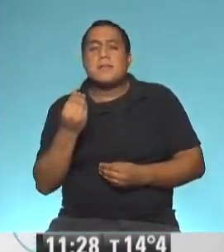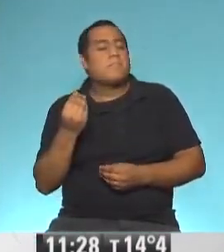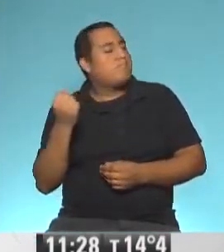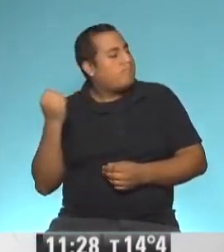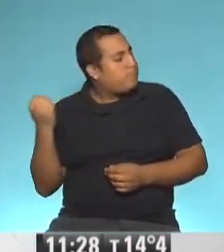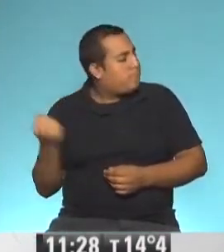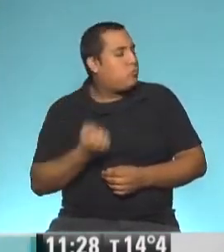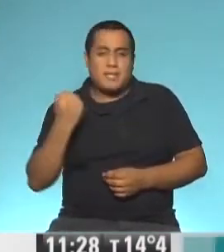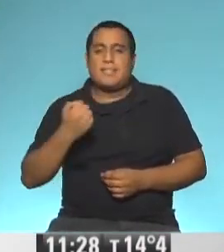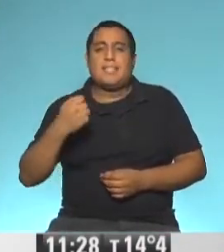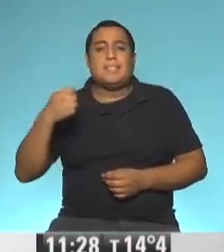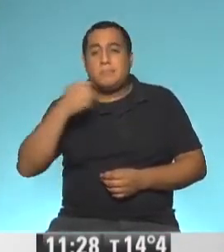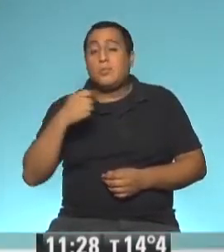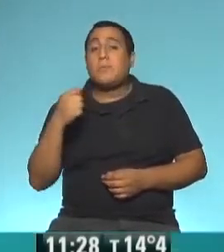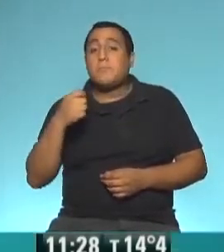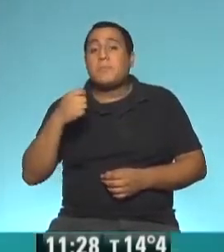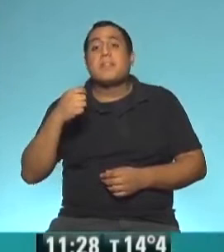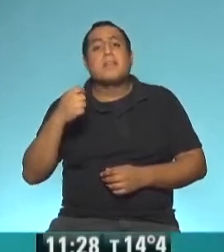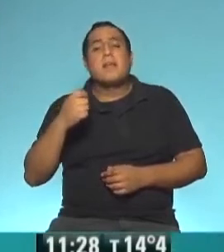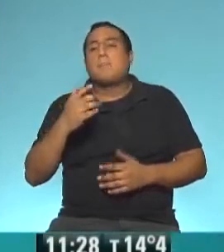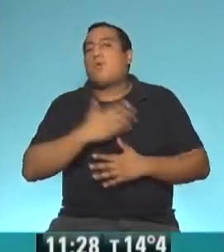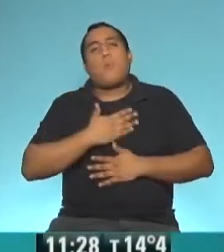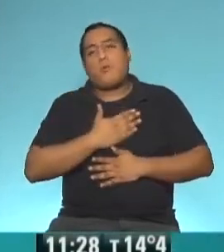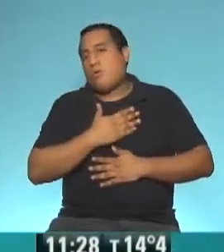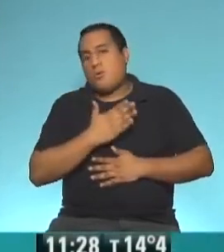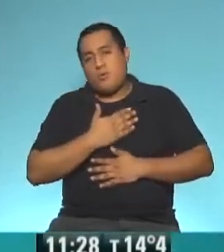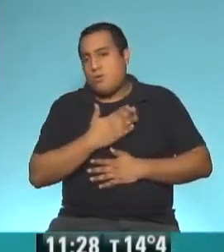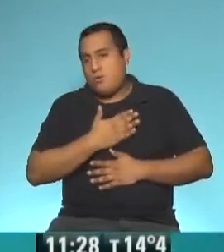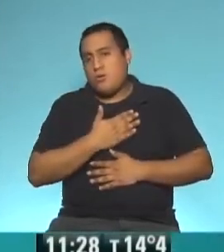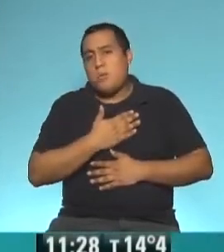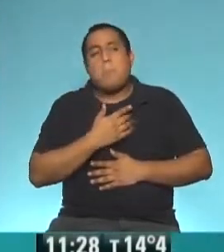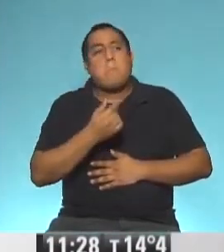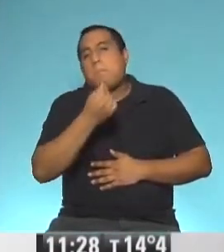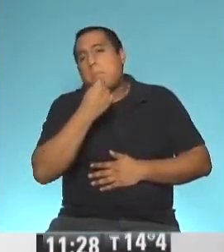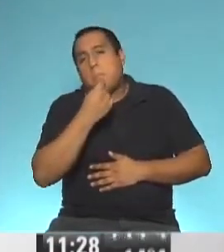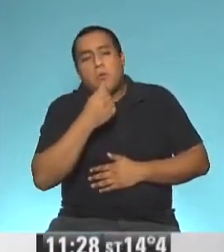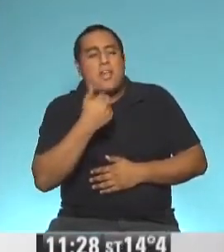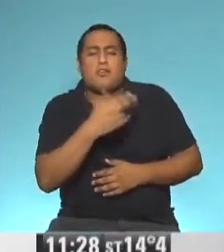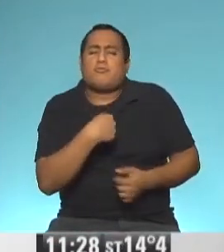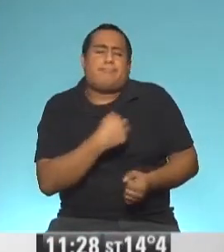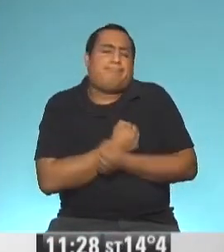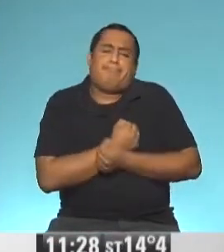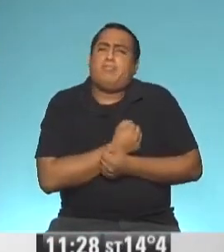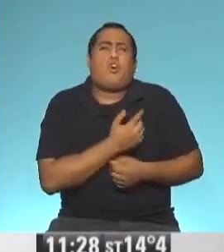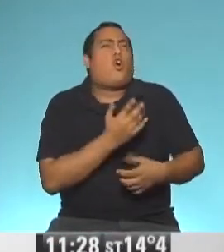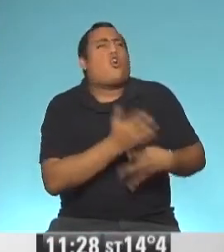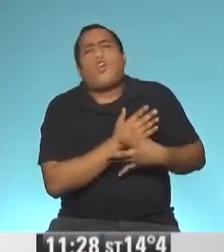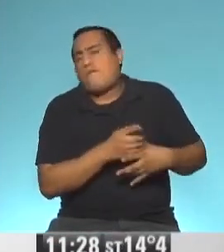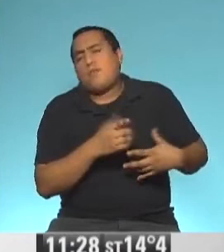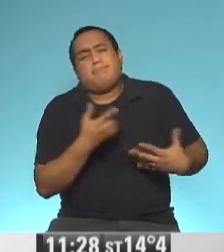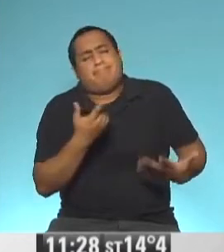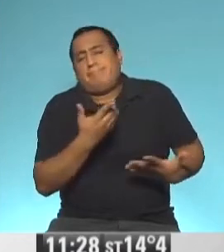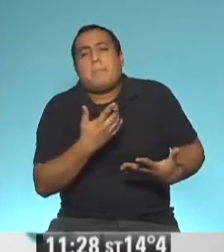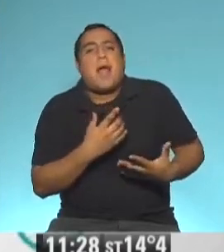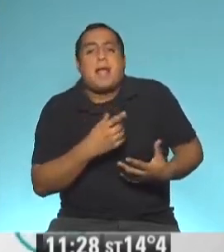los cuidados del cepillo. El cepillo es personal. Por más que yo tenga una relación íntima con mi hijo, con mi pareja, el cepillo es de